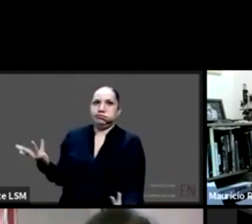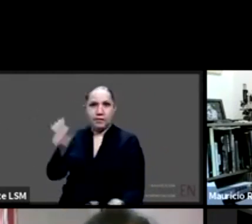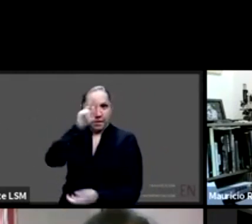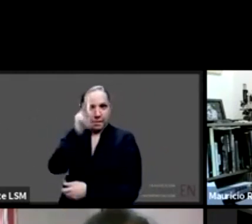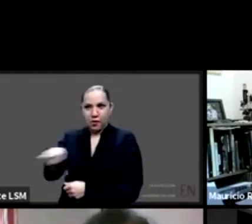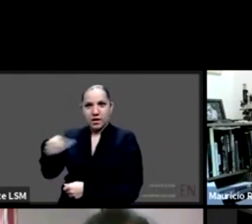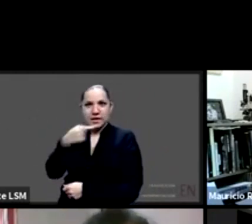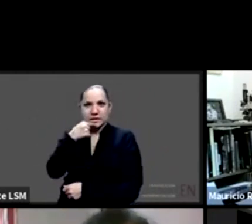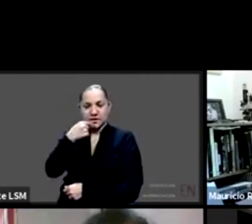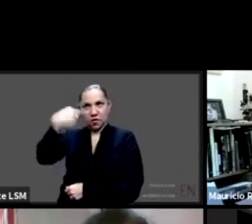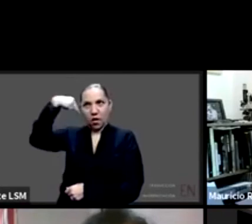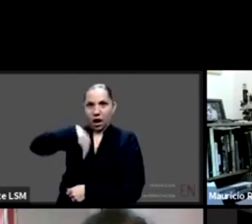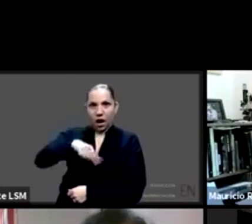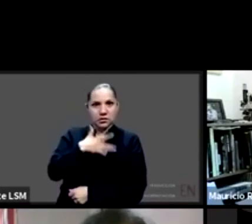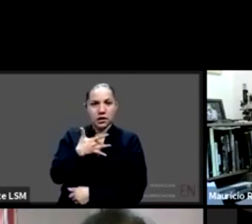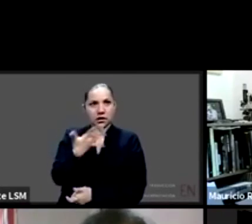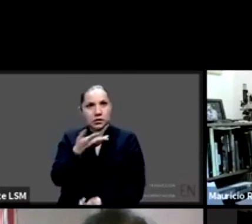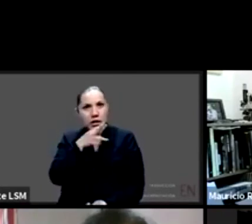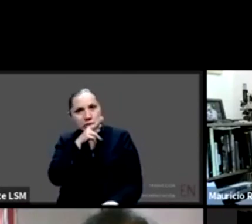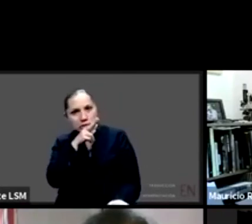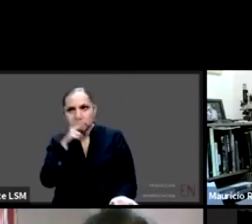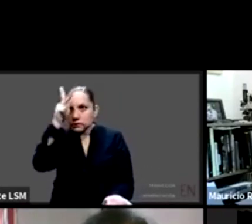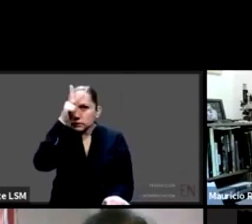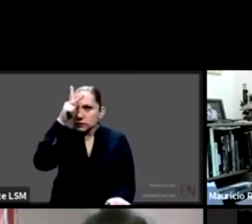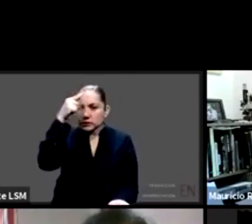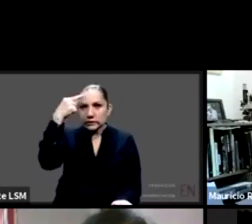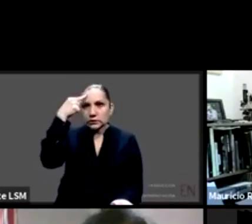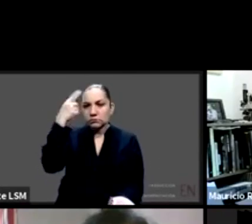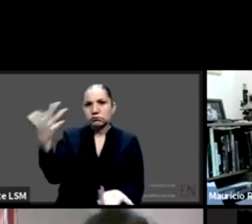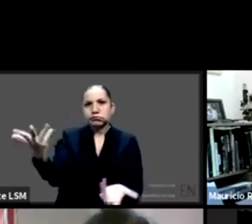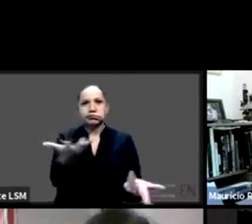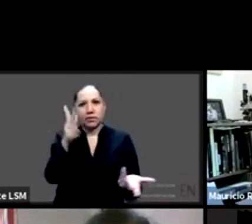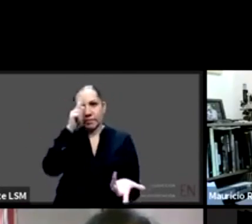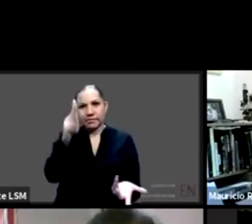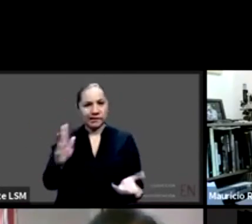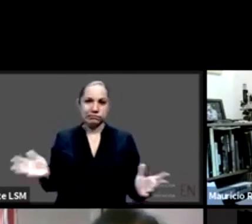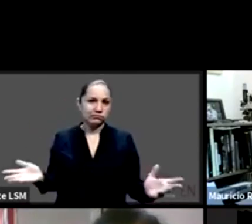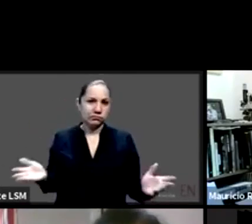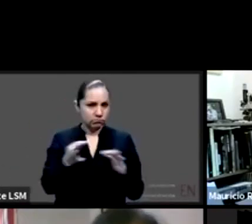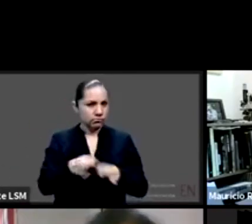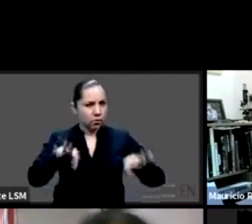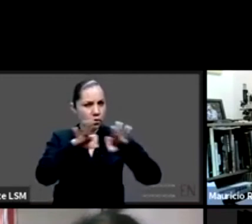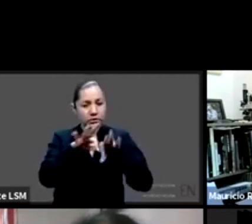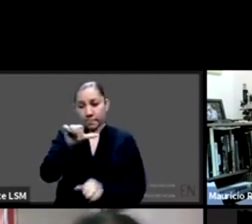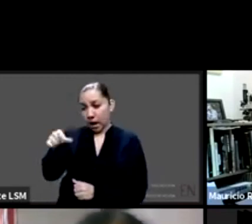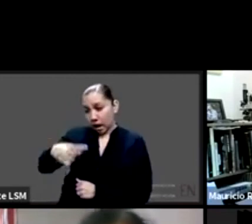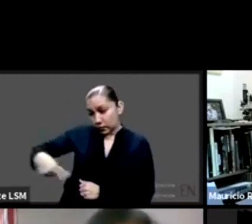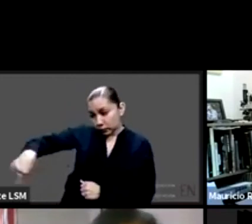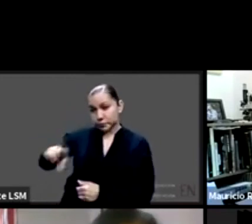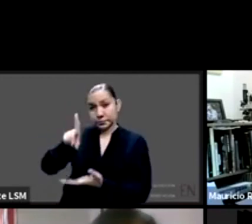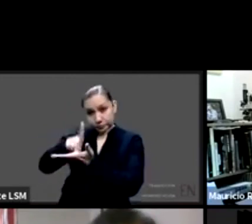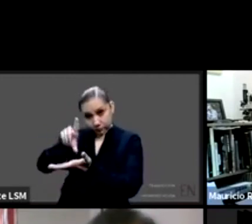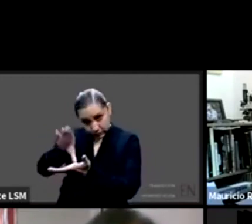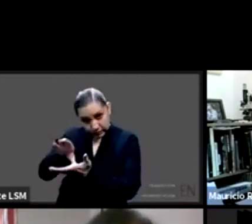que junto con la atención específica que debe haber para personas que viven con discapacidad debemos prestar atención